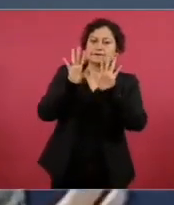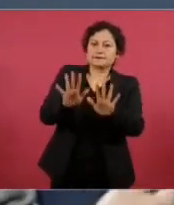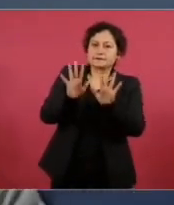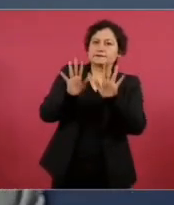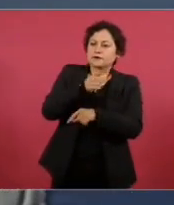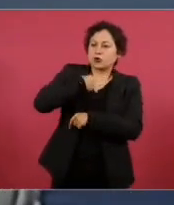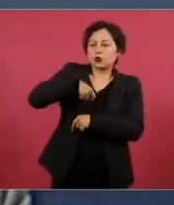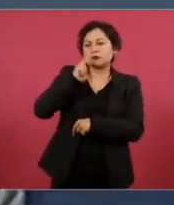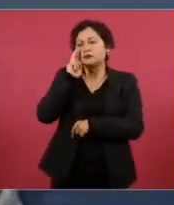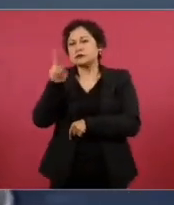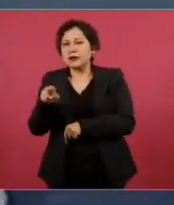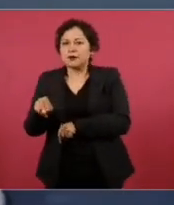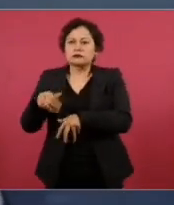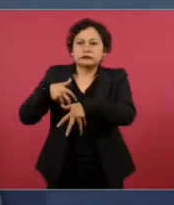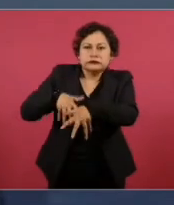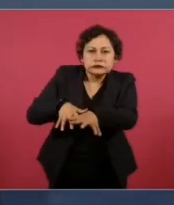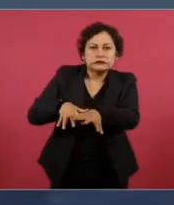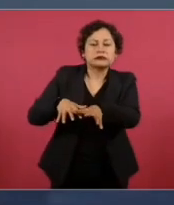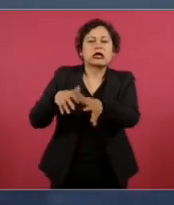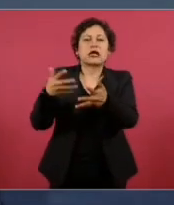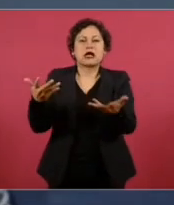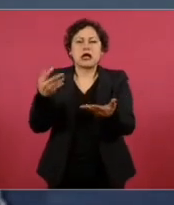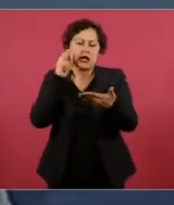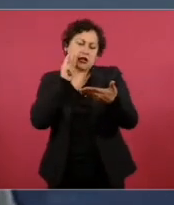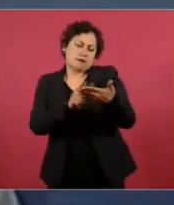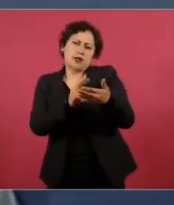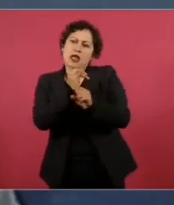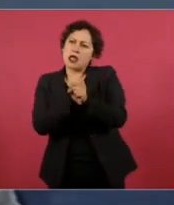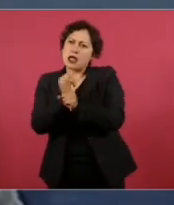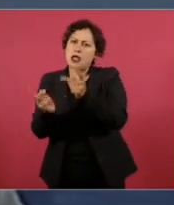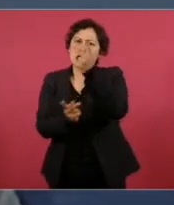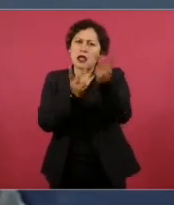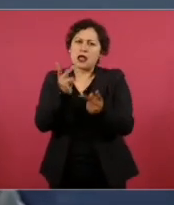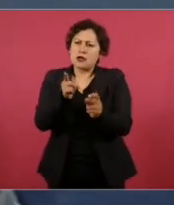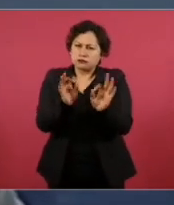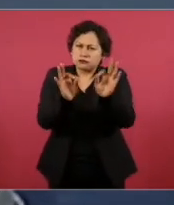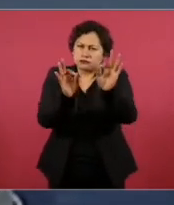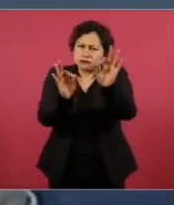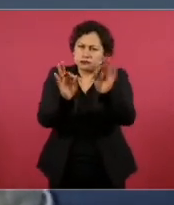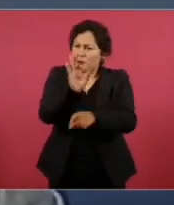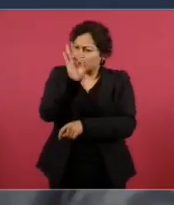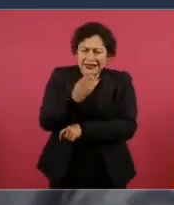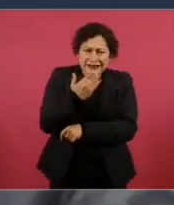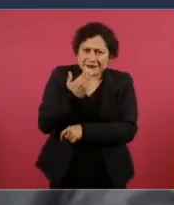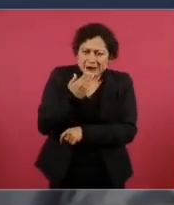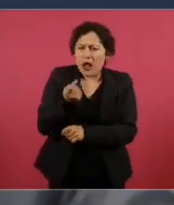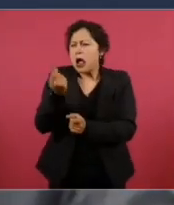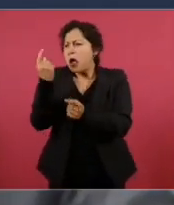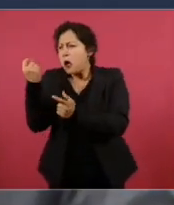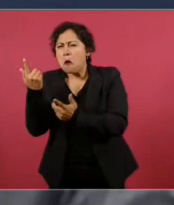vemos las encuestas, las presentamos aquí, sales muy bien. Por ahí has venido perdiendo puntos, pero sales muy bien. A ver. Pero sí,